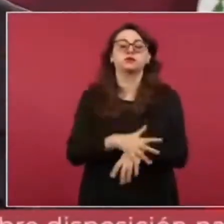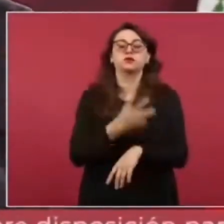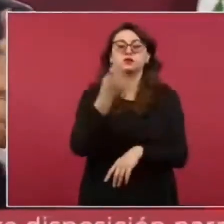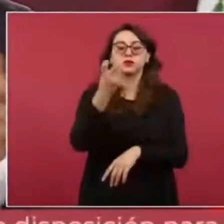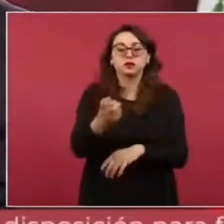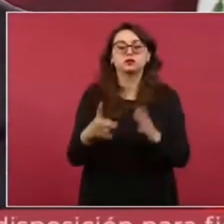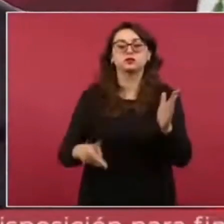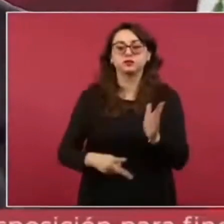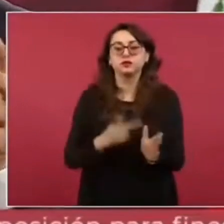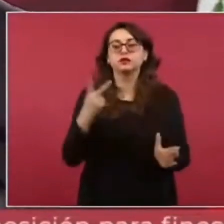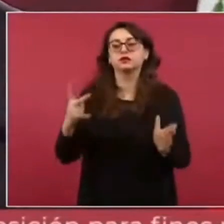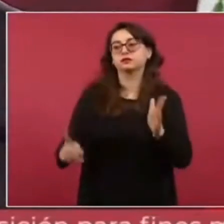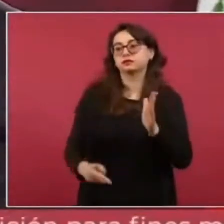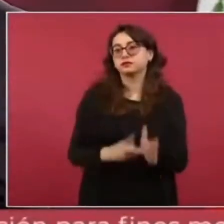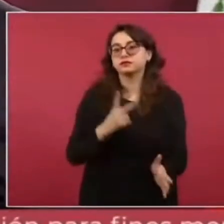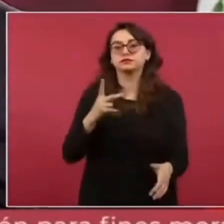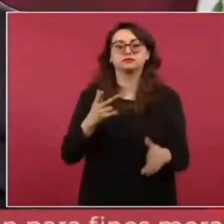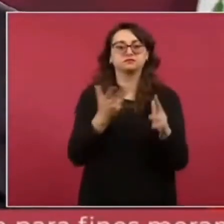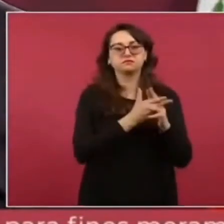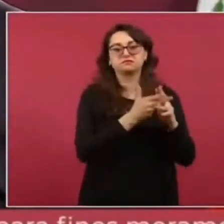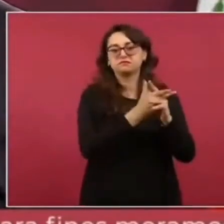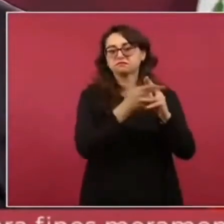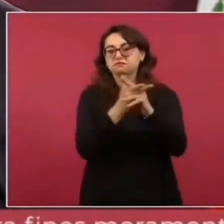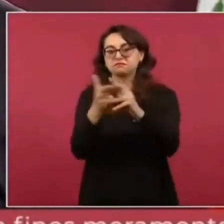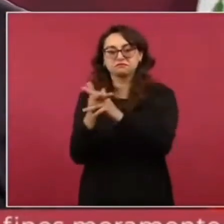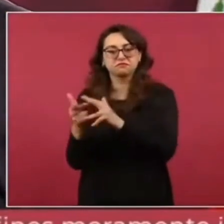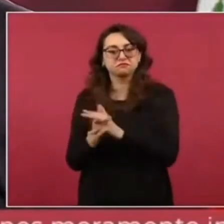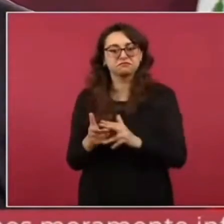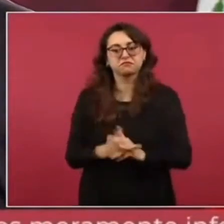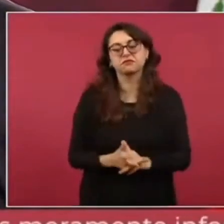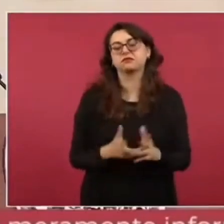enfrentamientos constantes, asesinatos,